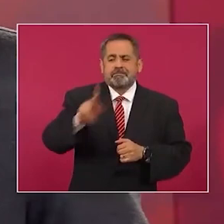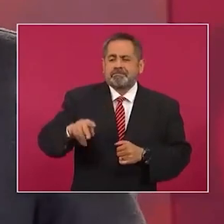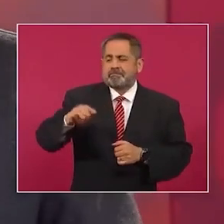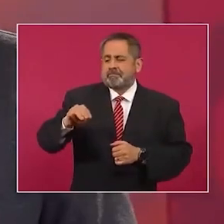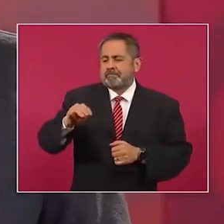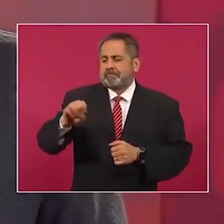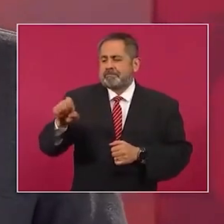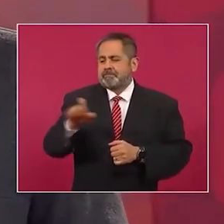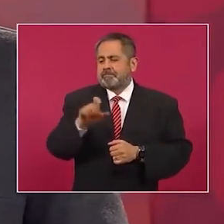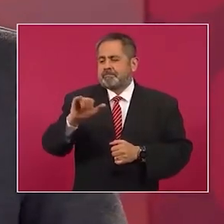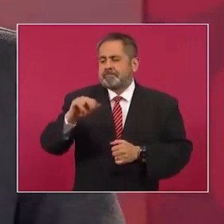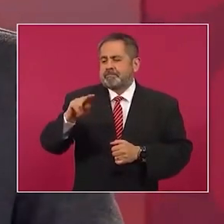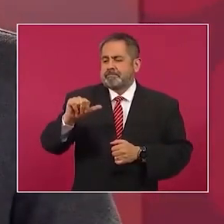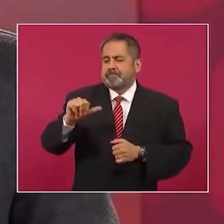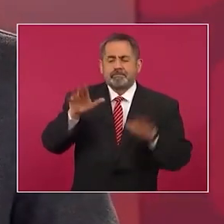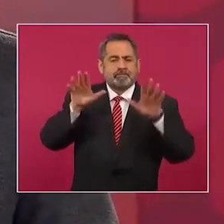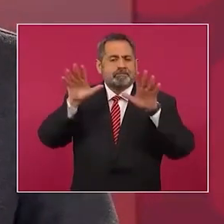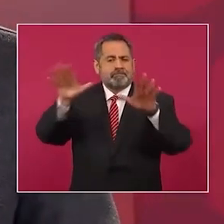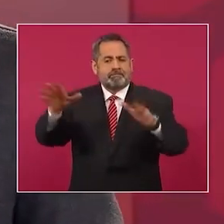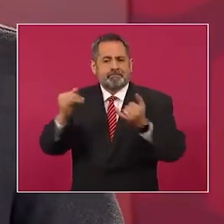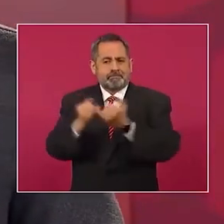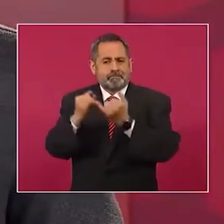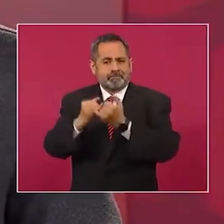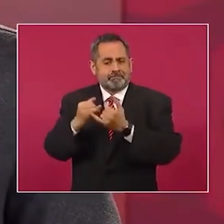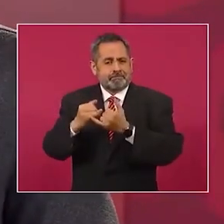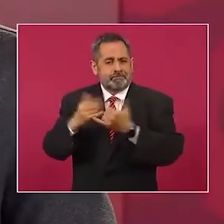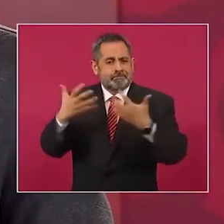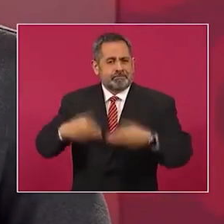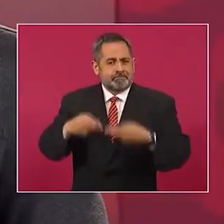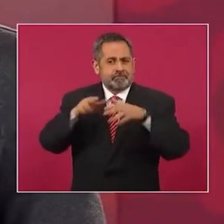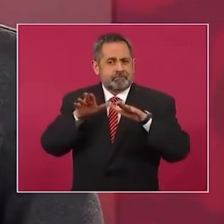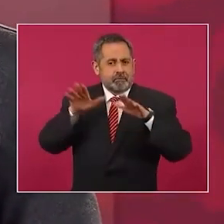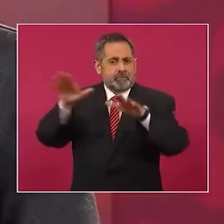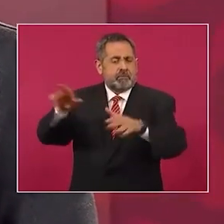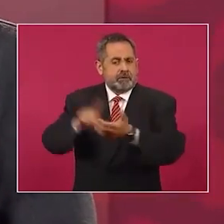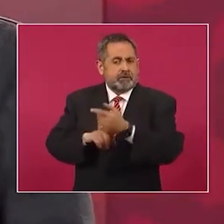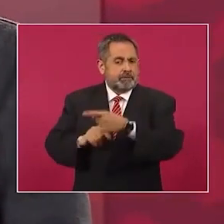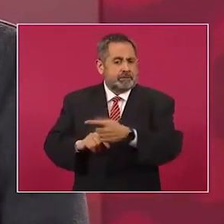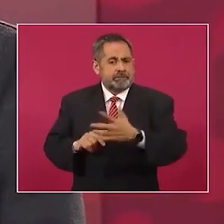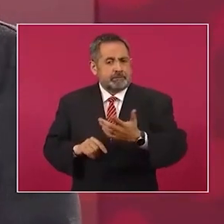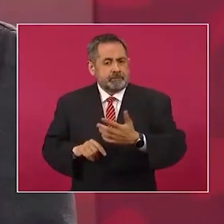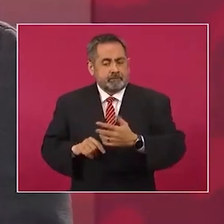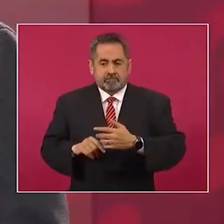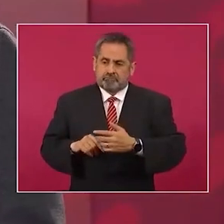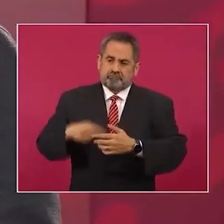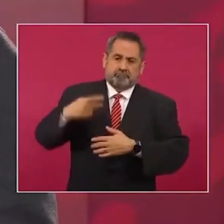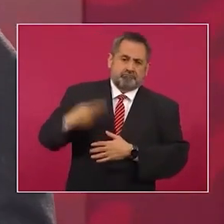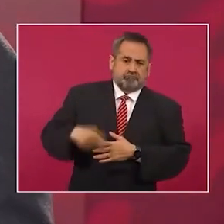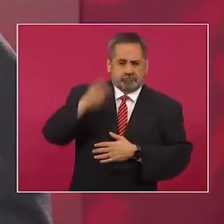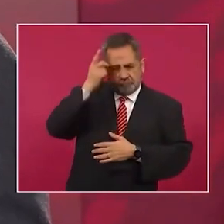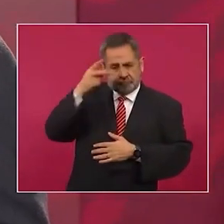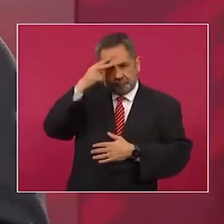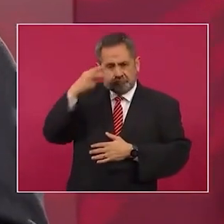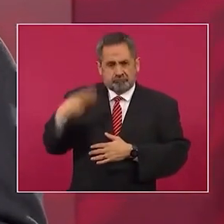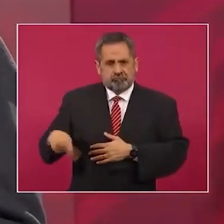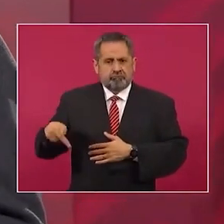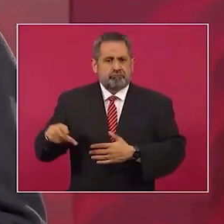eran como empresas, emblemas, México.